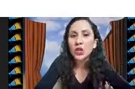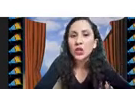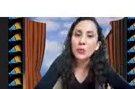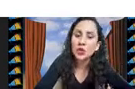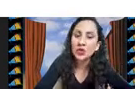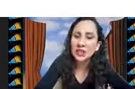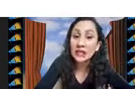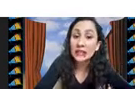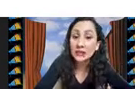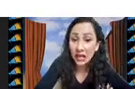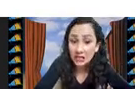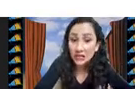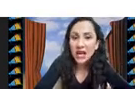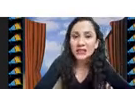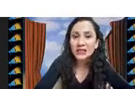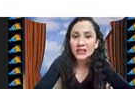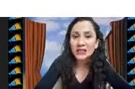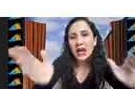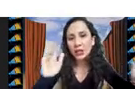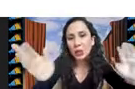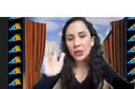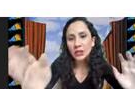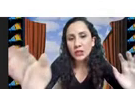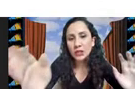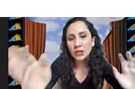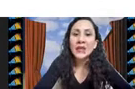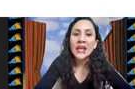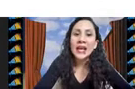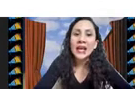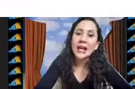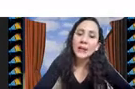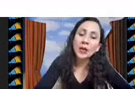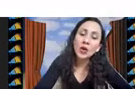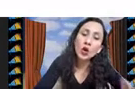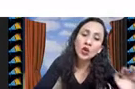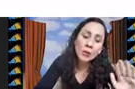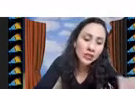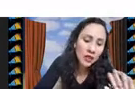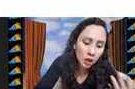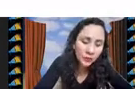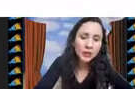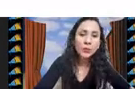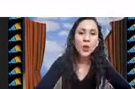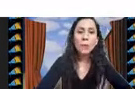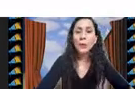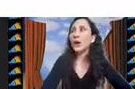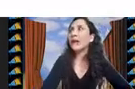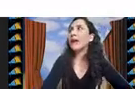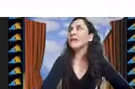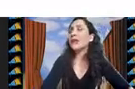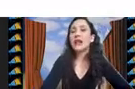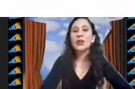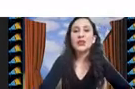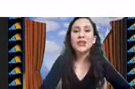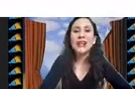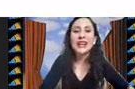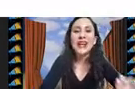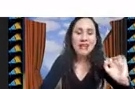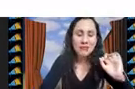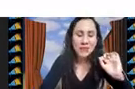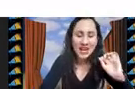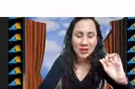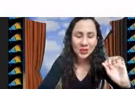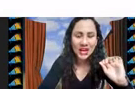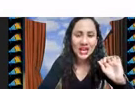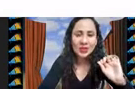conjuntos generamos 100 instancias aleatorias conocemos el óptimo porque las generamos de